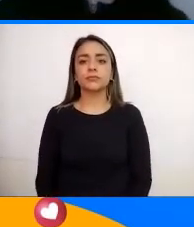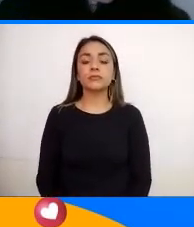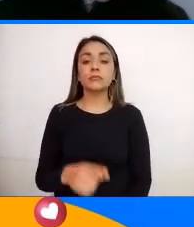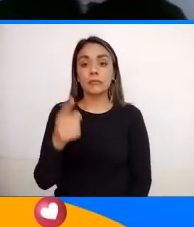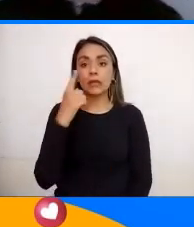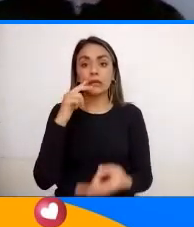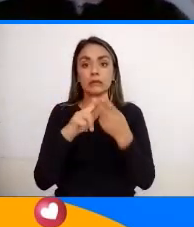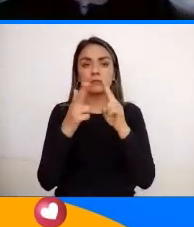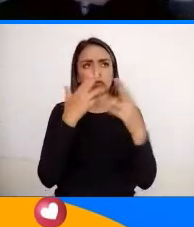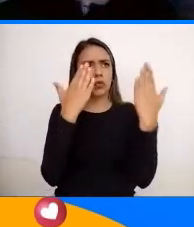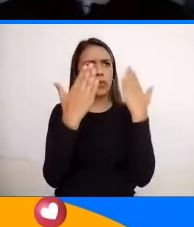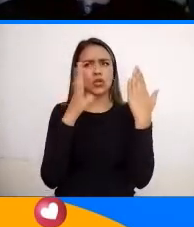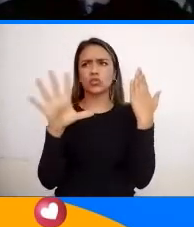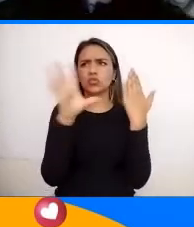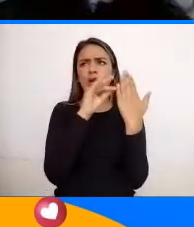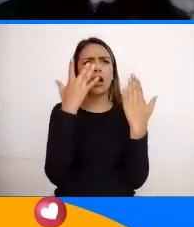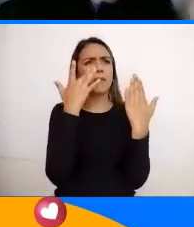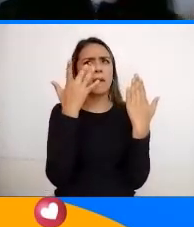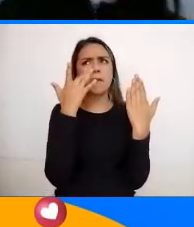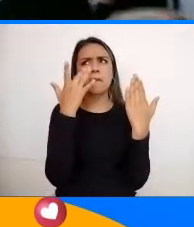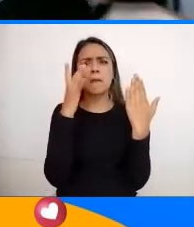Comparación de todo Lo que hemos visto